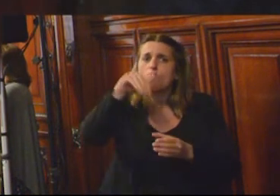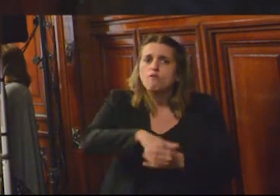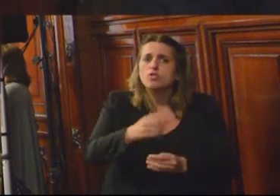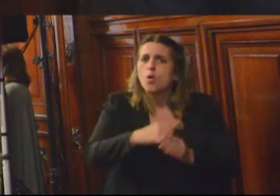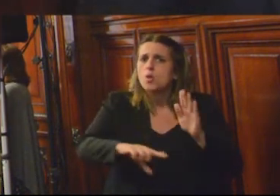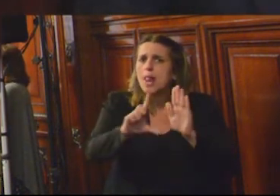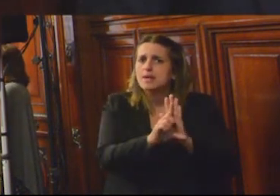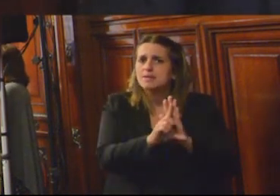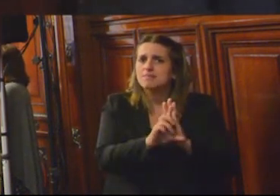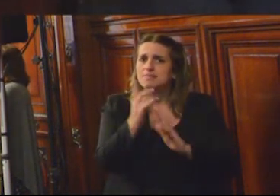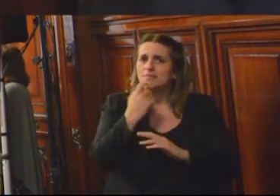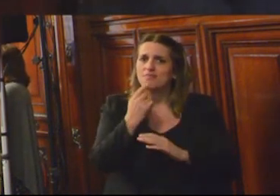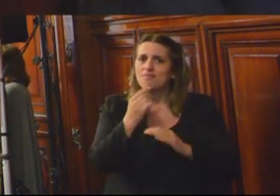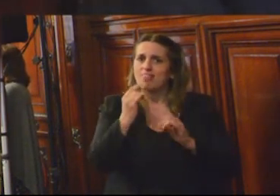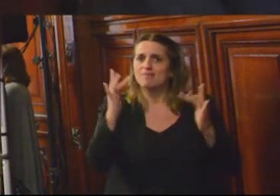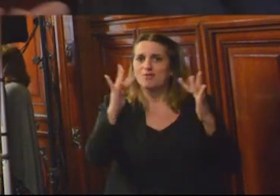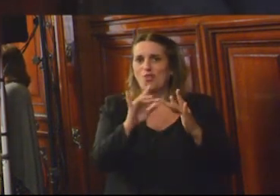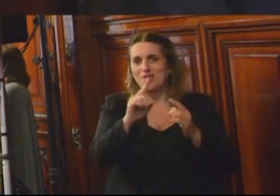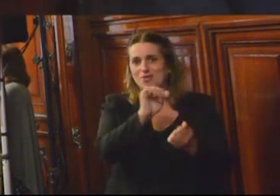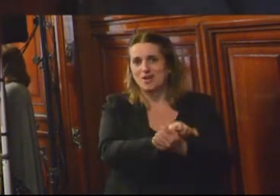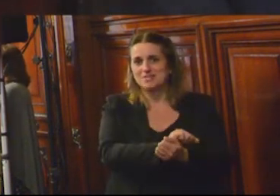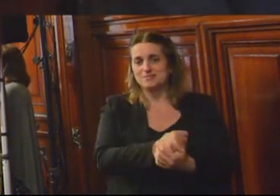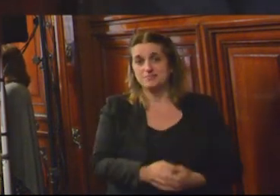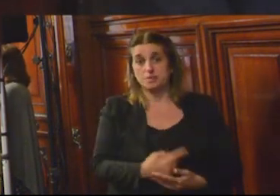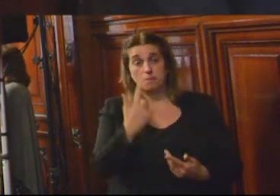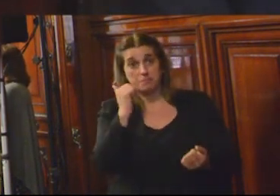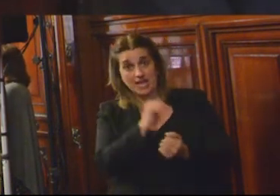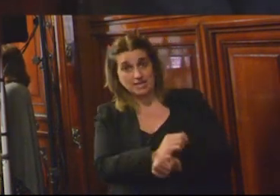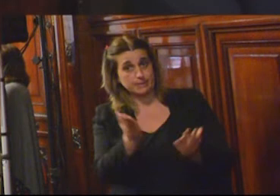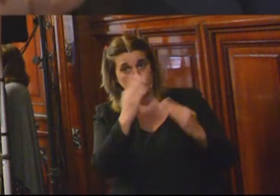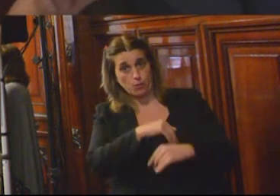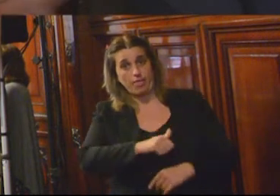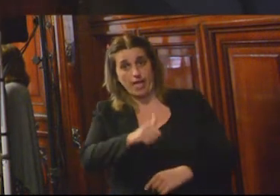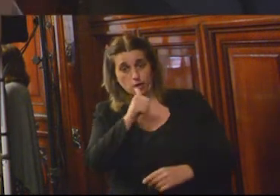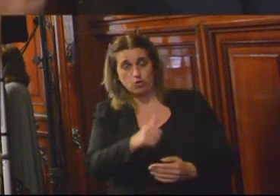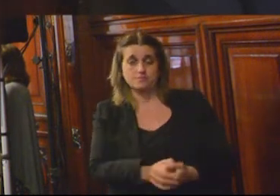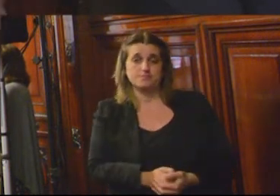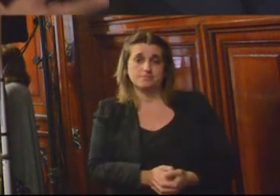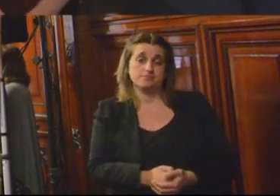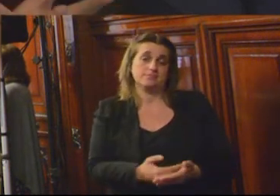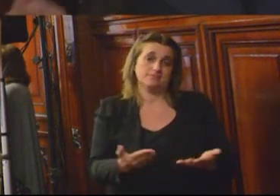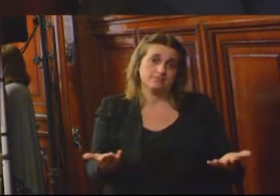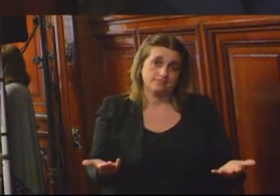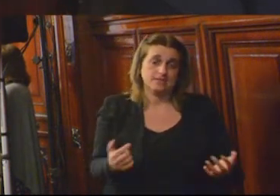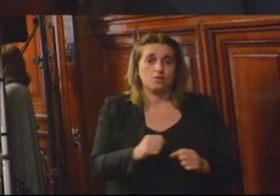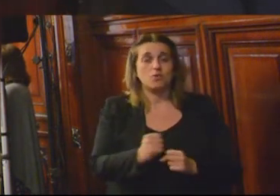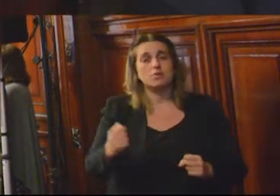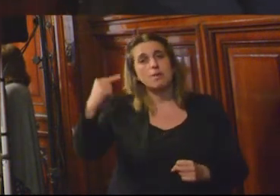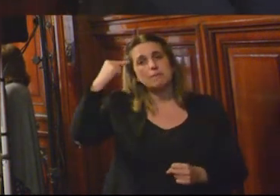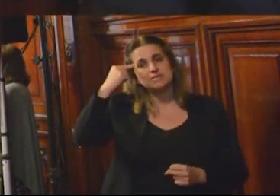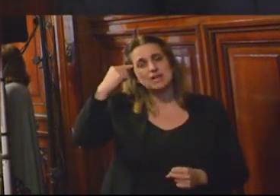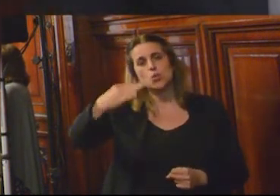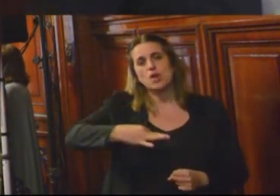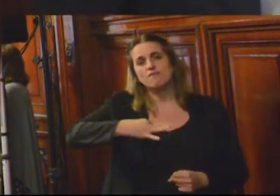no llega a las cárceles. Por ejemplo, en la cárcel no se puede tomar alcohol, que podíamos pensar en una vida...